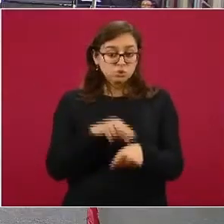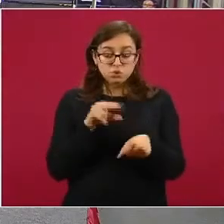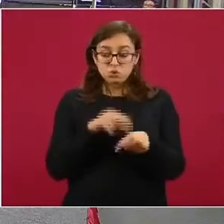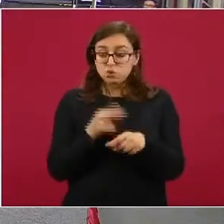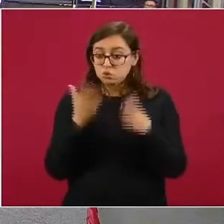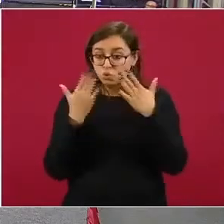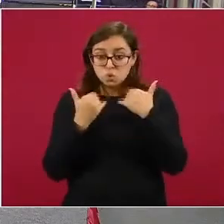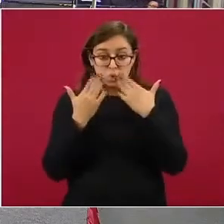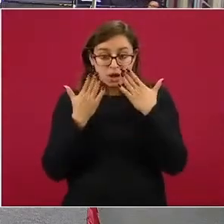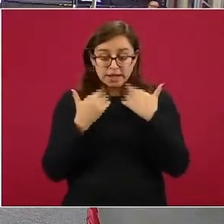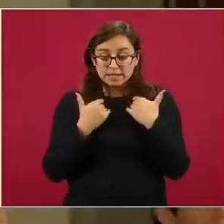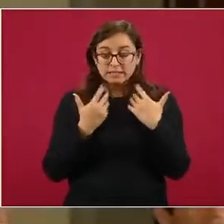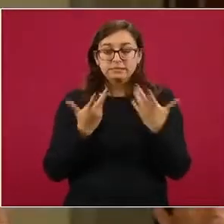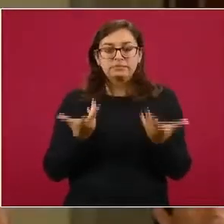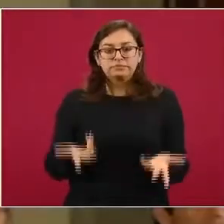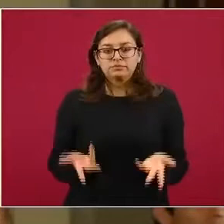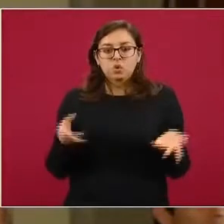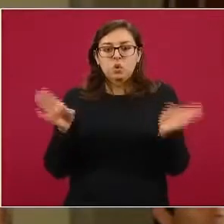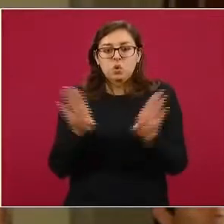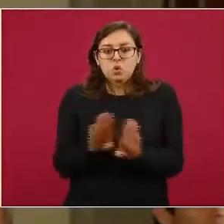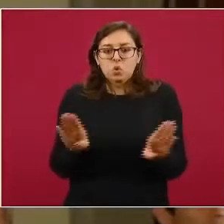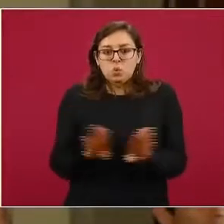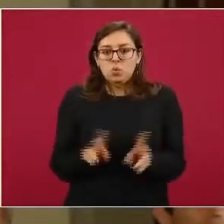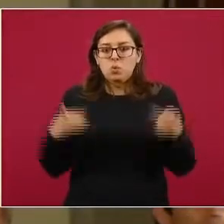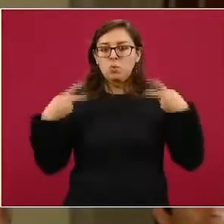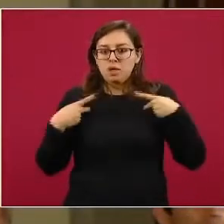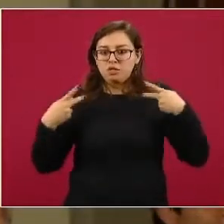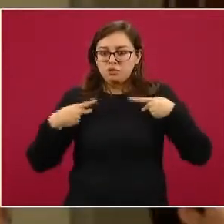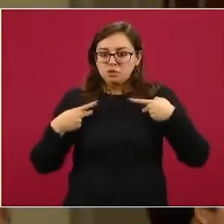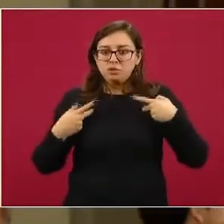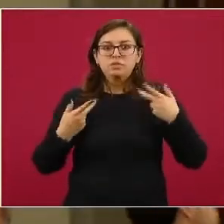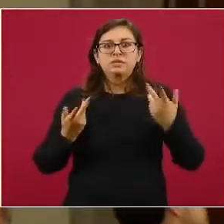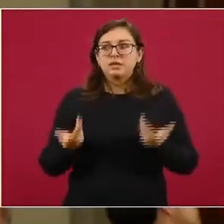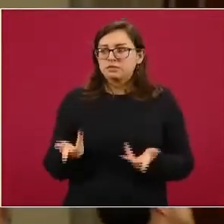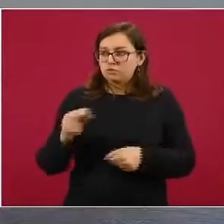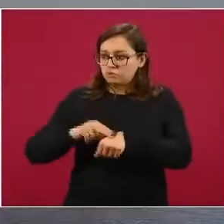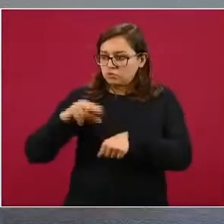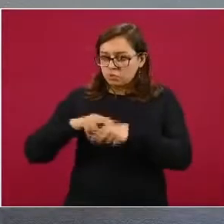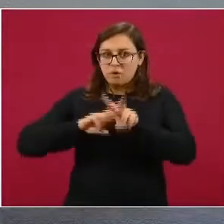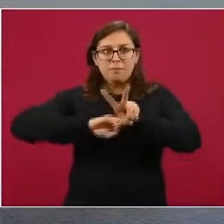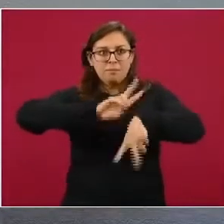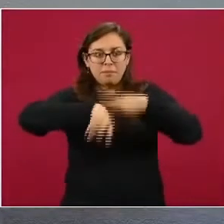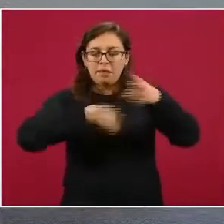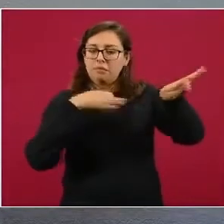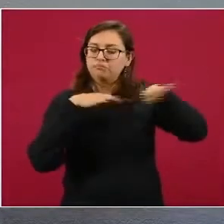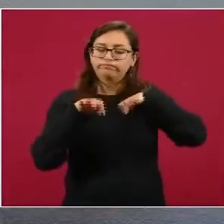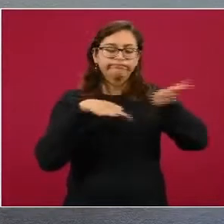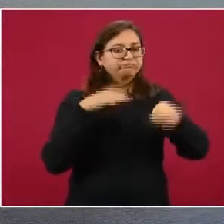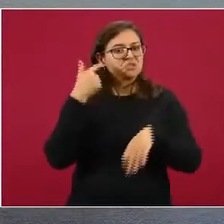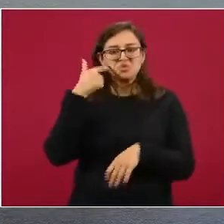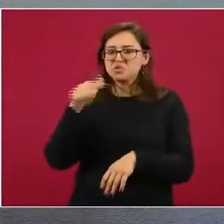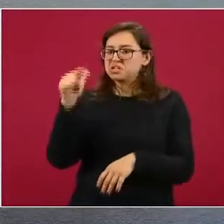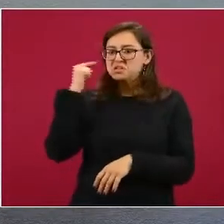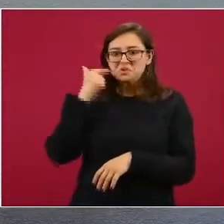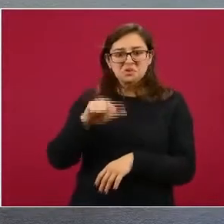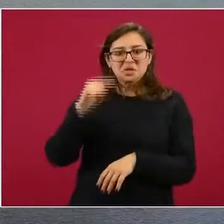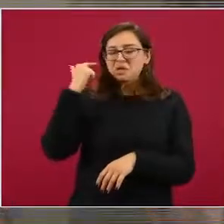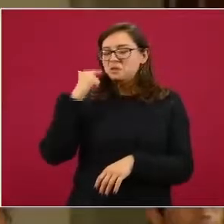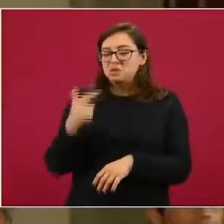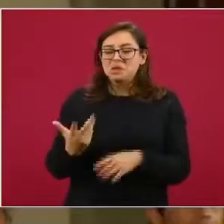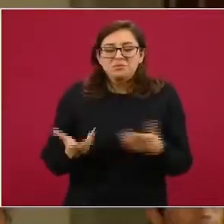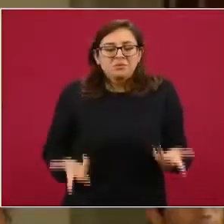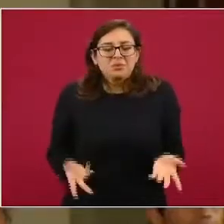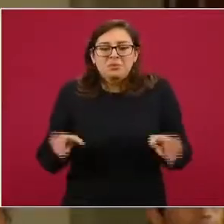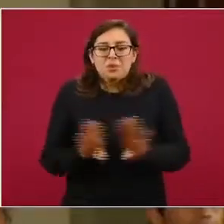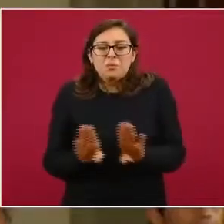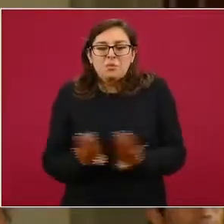encuentran la manera de cómo hacer que el personal médico vaya a trabajar ahí. La pregunta en específico es en general